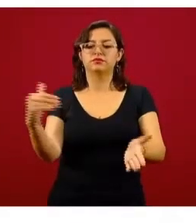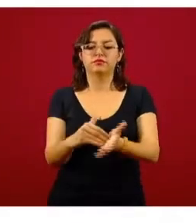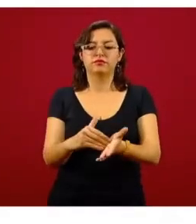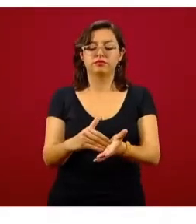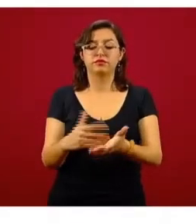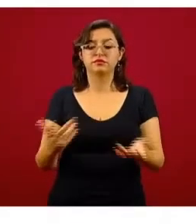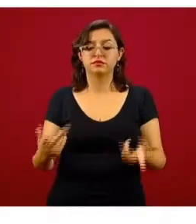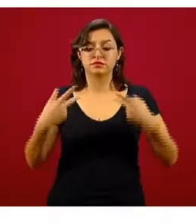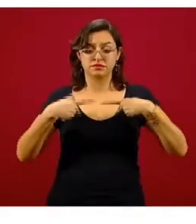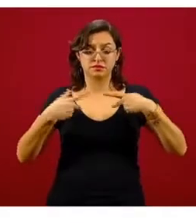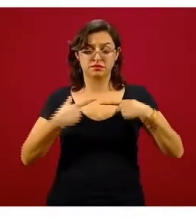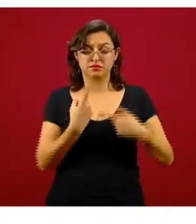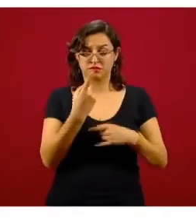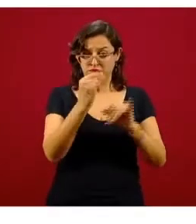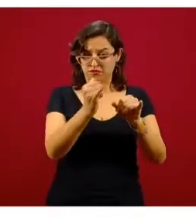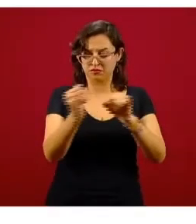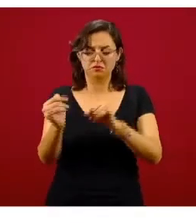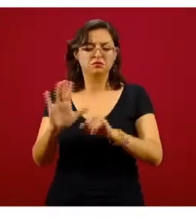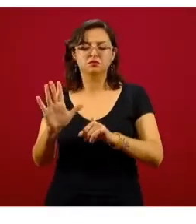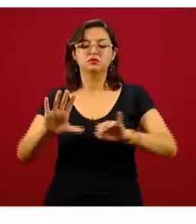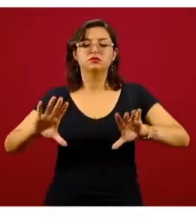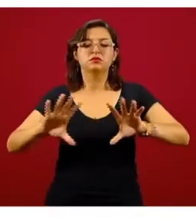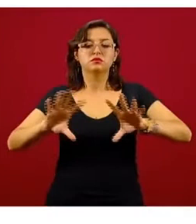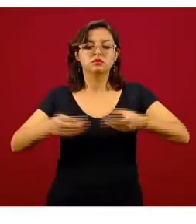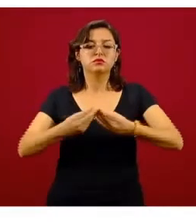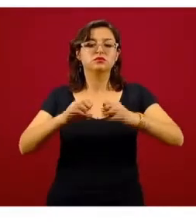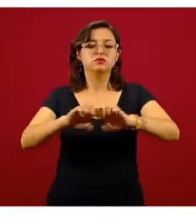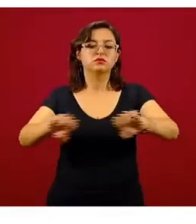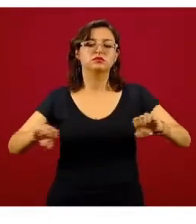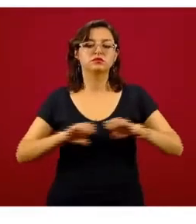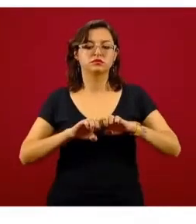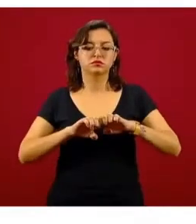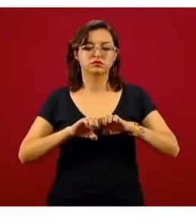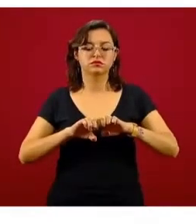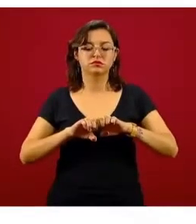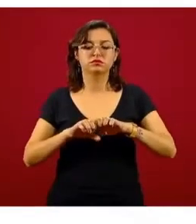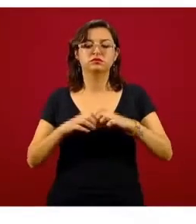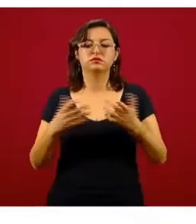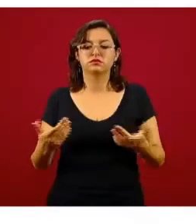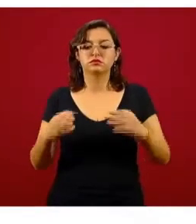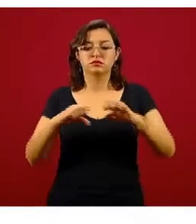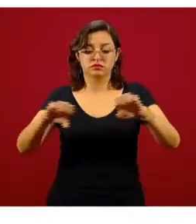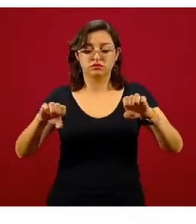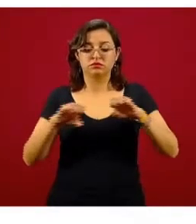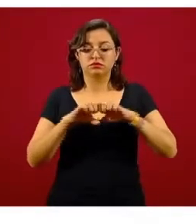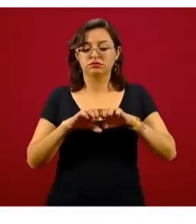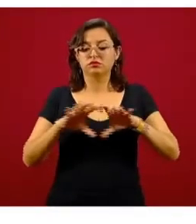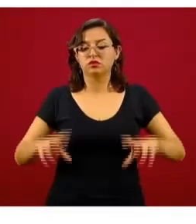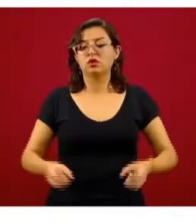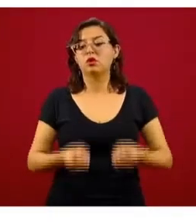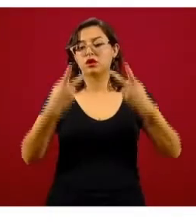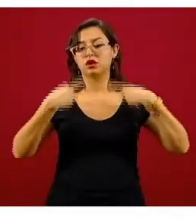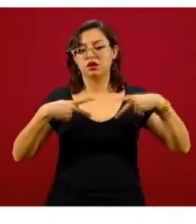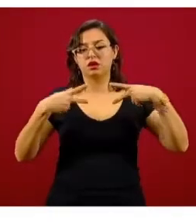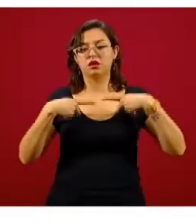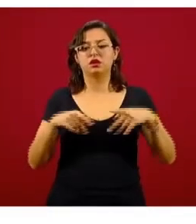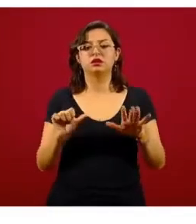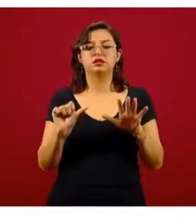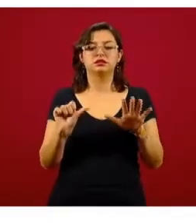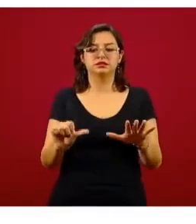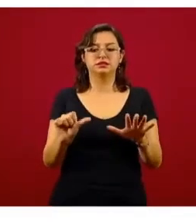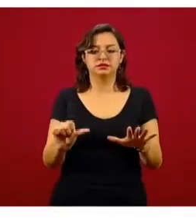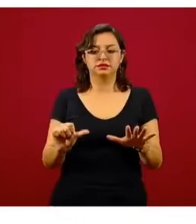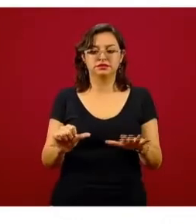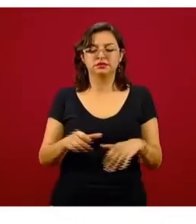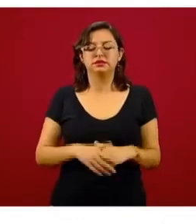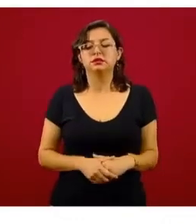individuos, sino para los equipos COVID. Un equipo COVID en general está compuesto por alrededor de 16 personas, un